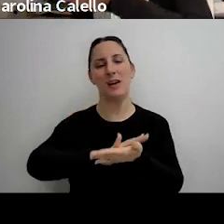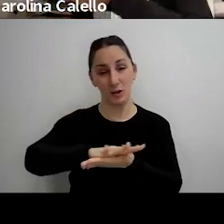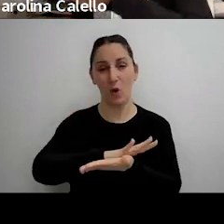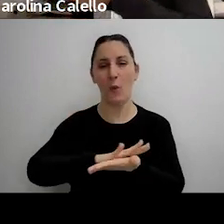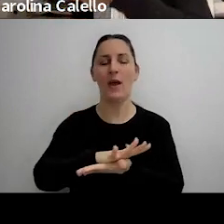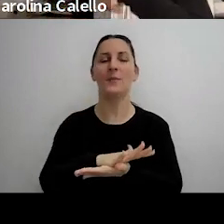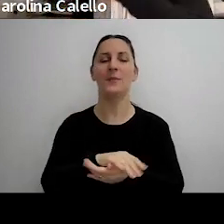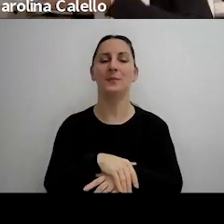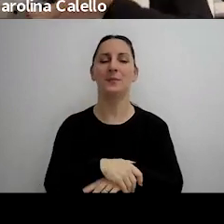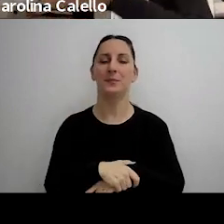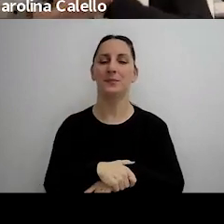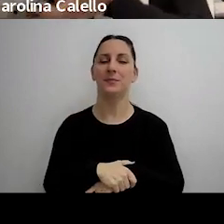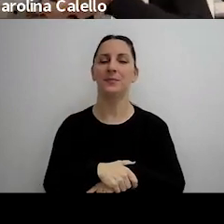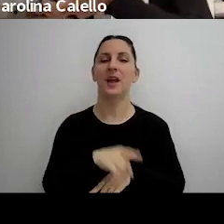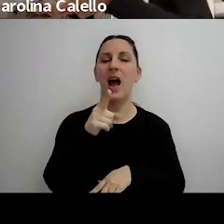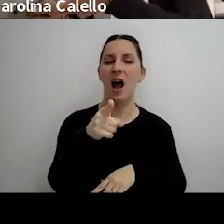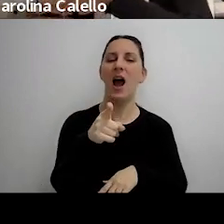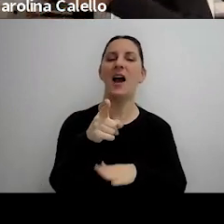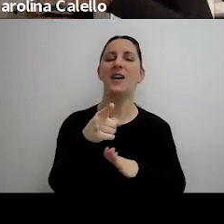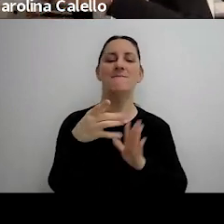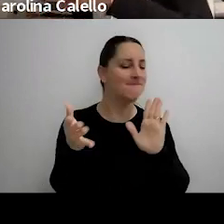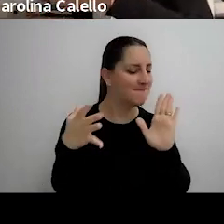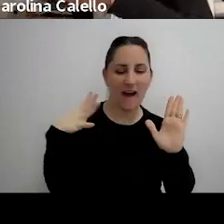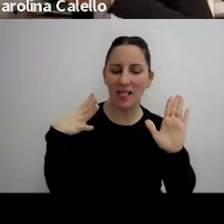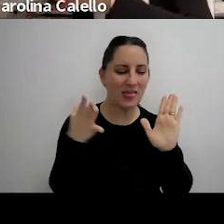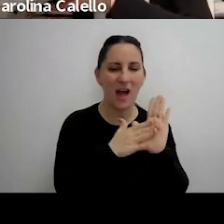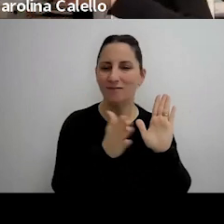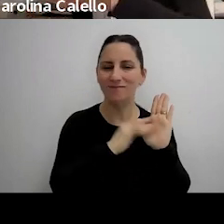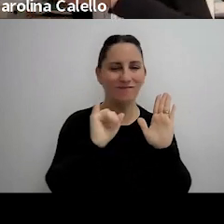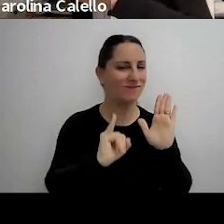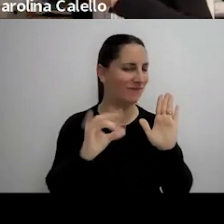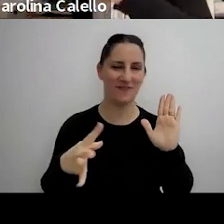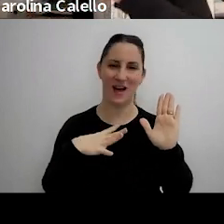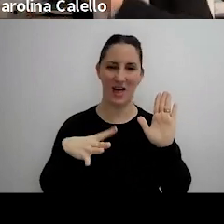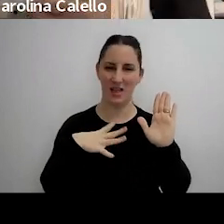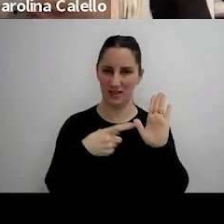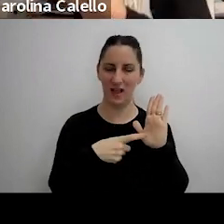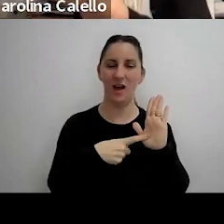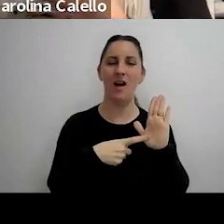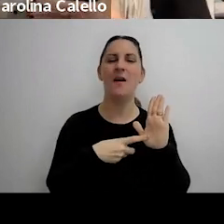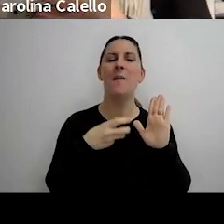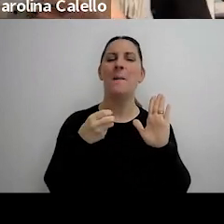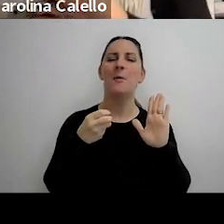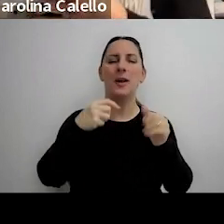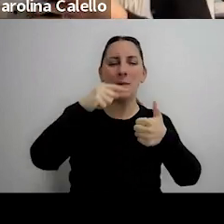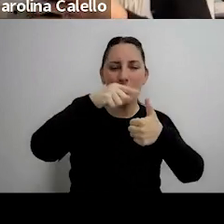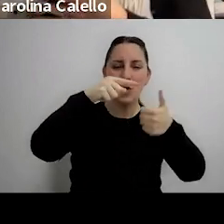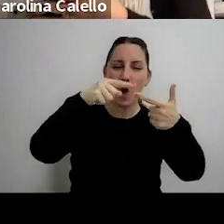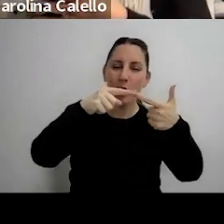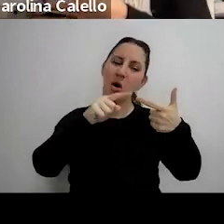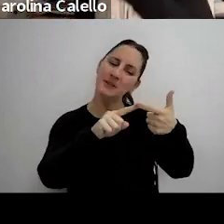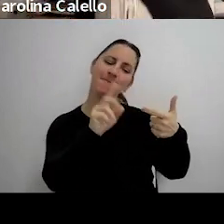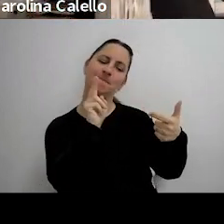es cuando hay suficiencia de argumentos porque los demás como que son más nítida la